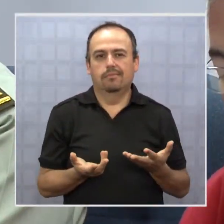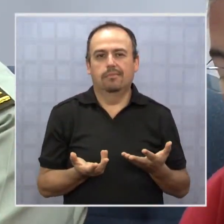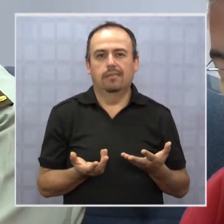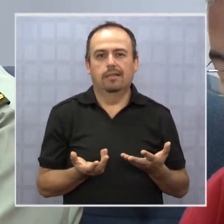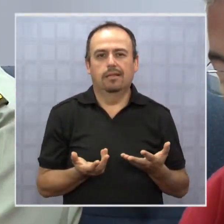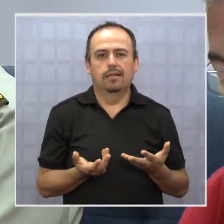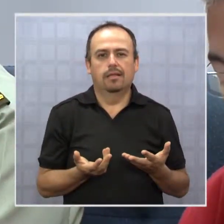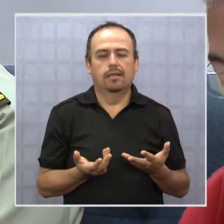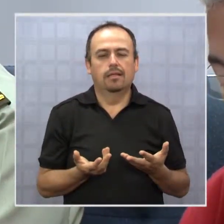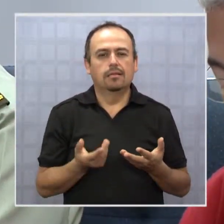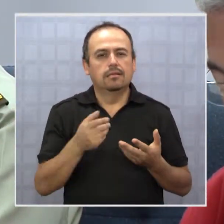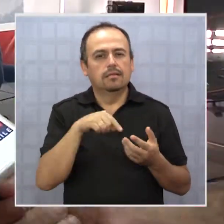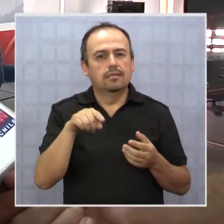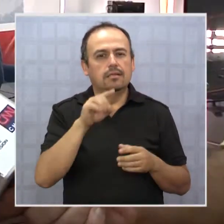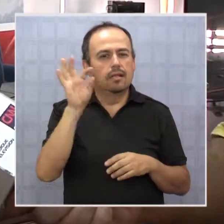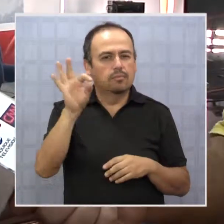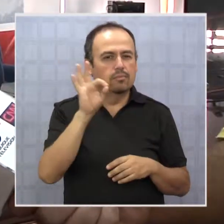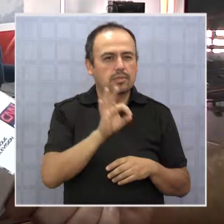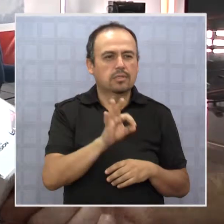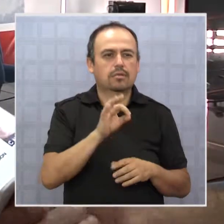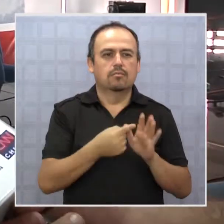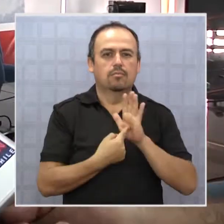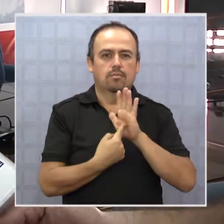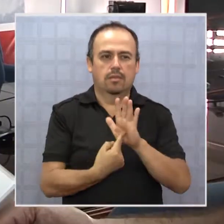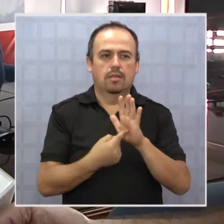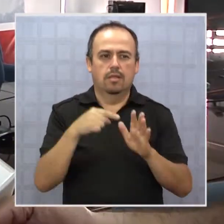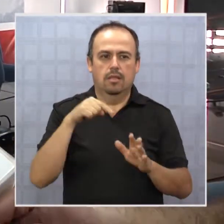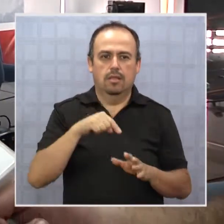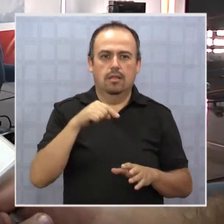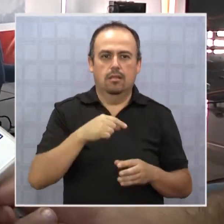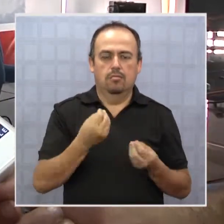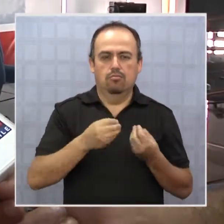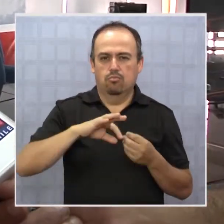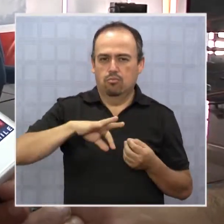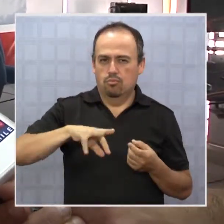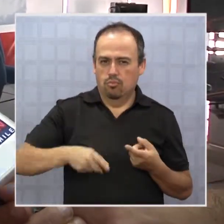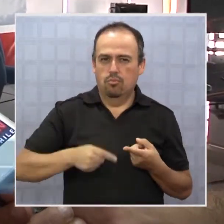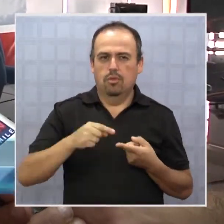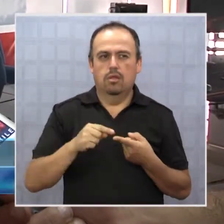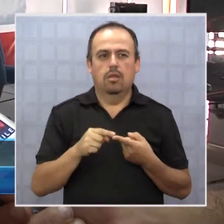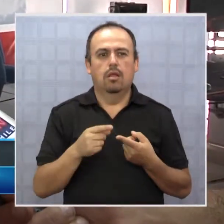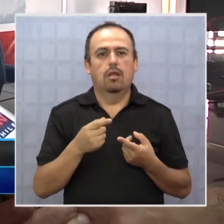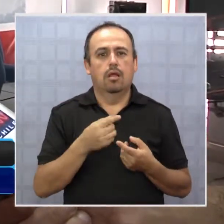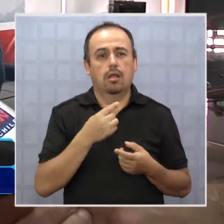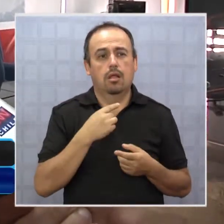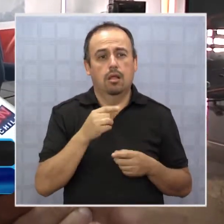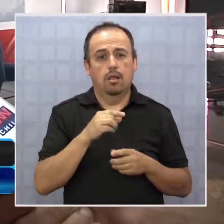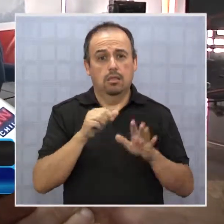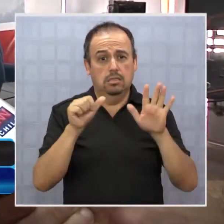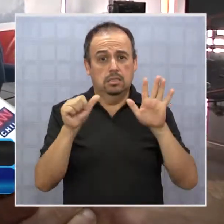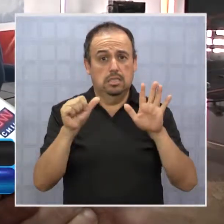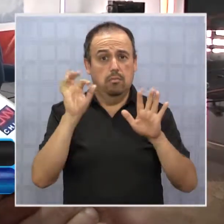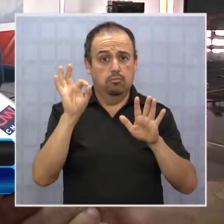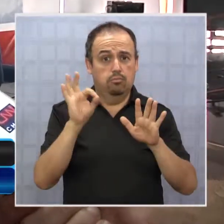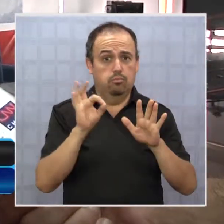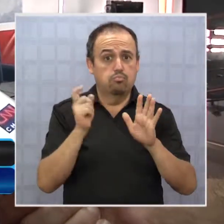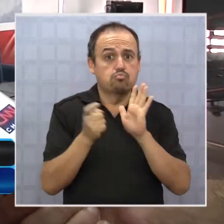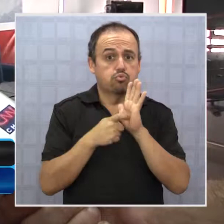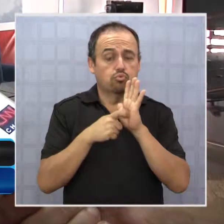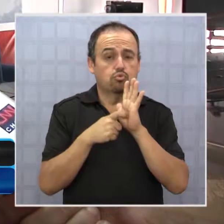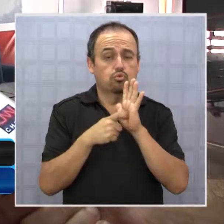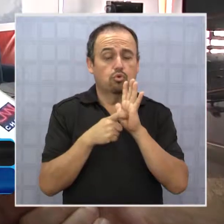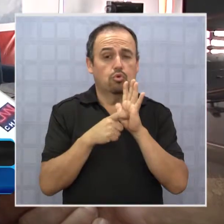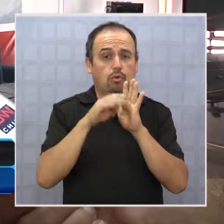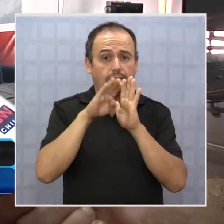estadísticas que te señalan que este es un delito, que si bien lo bajamos 6 puntos y eso es una gran